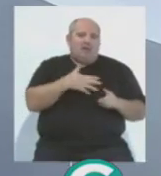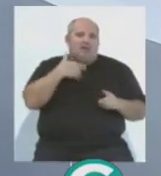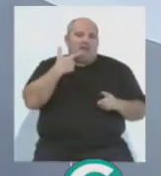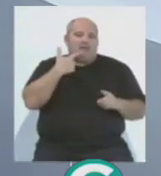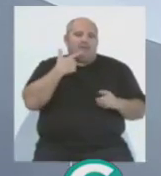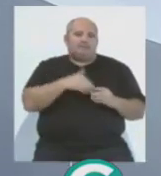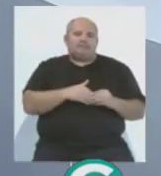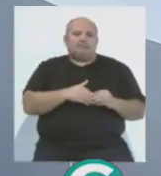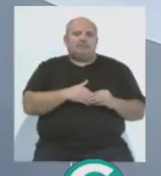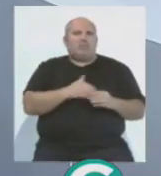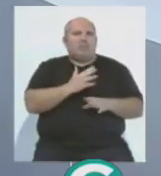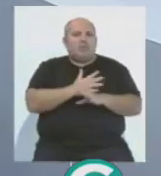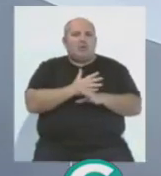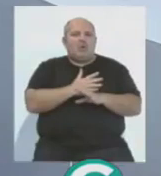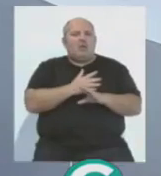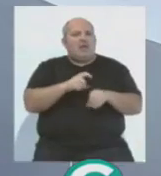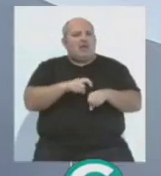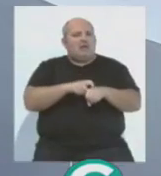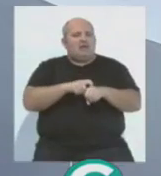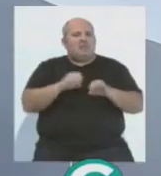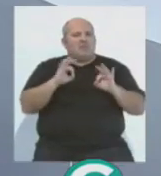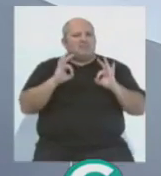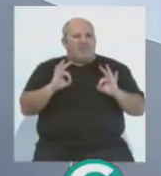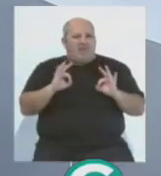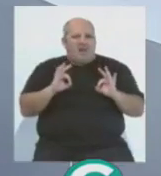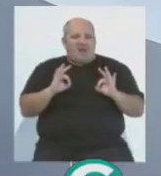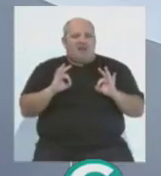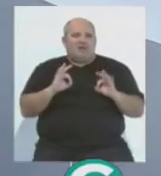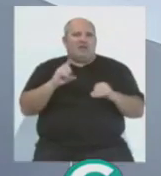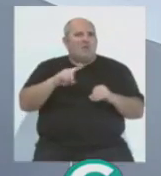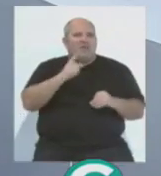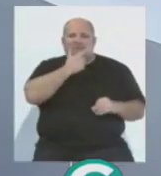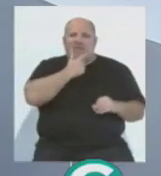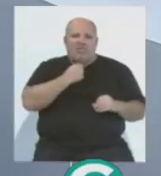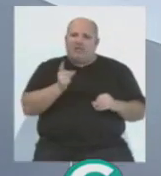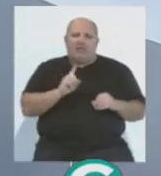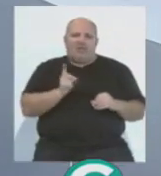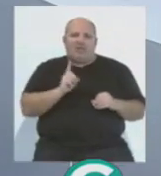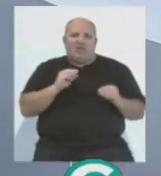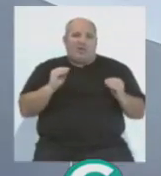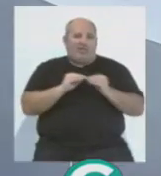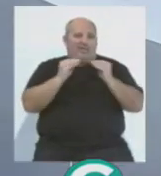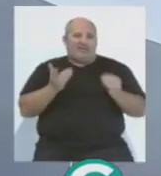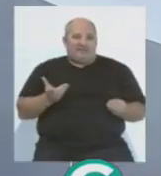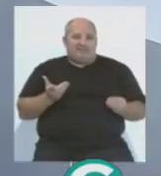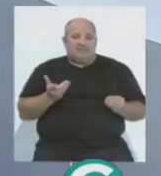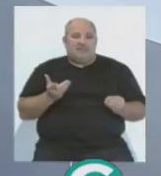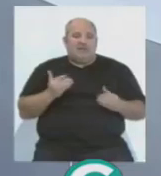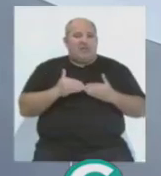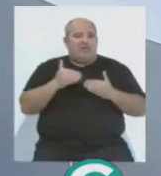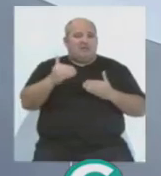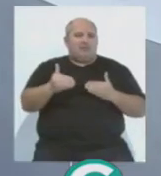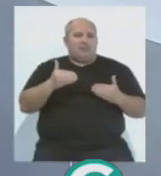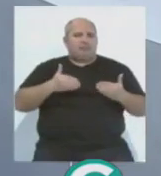cual son jugadores de unas características muy especiales y no es fácil coincidir porque delanteros,